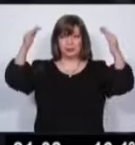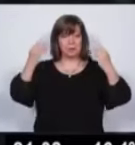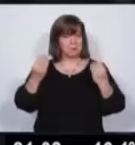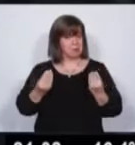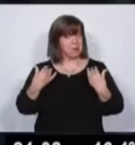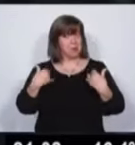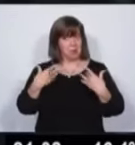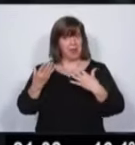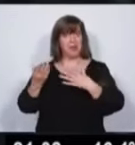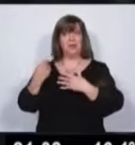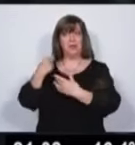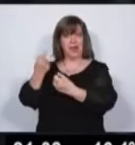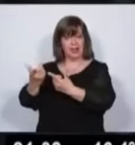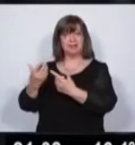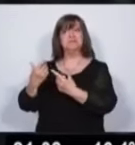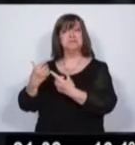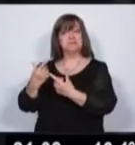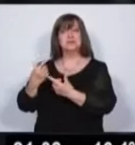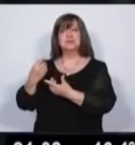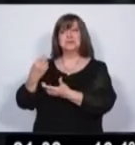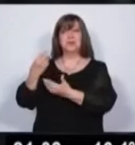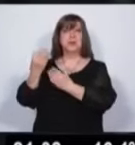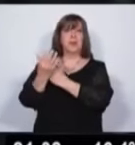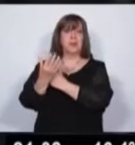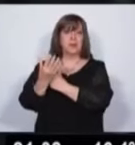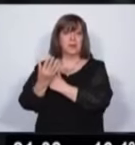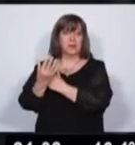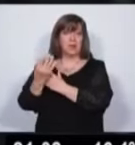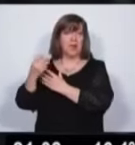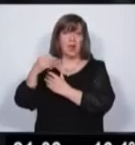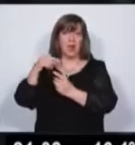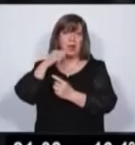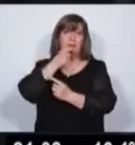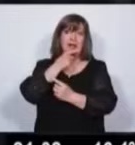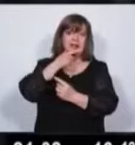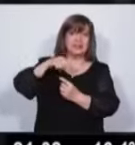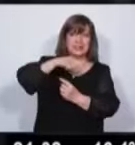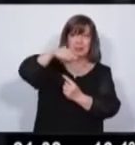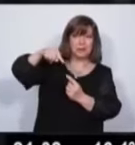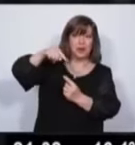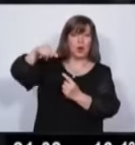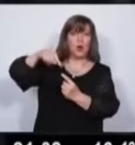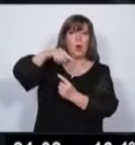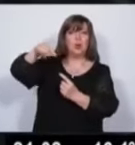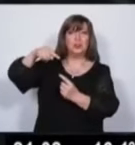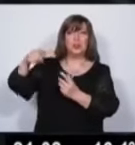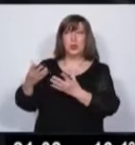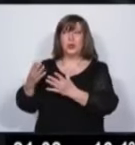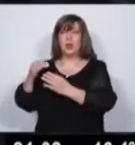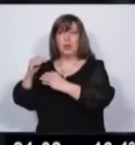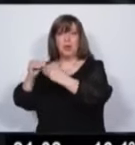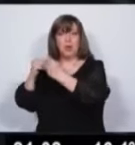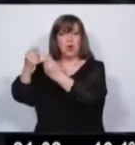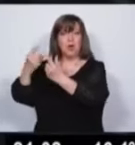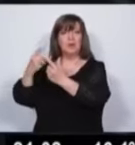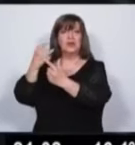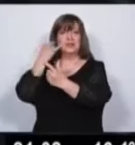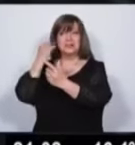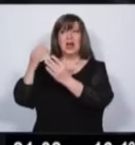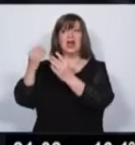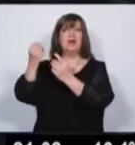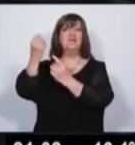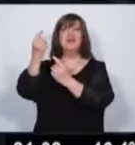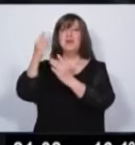que ellos vayan pagando a cuenta de precio. Entonces tenemos un circuito perfecto, un circuito virtuoso donde con viviendas